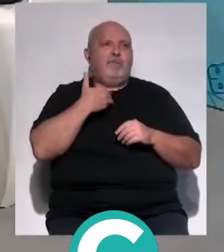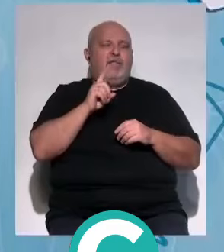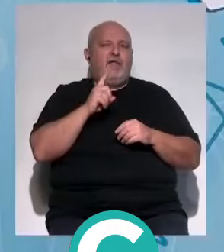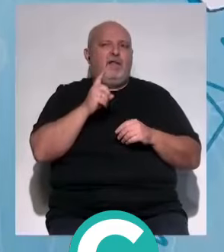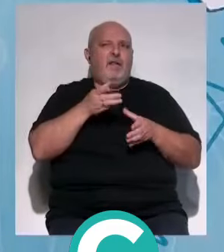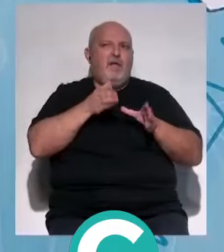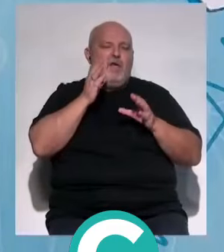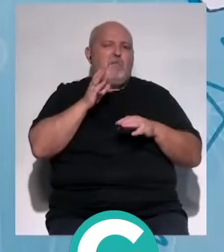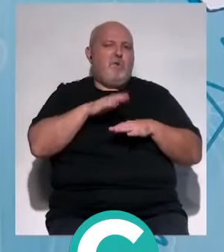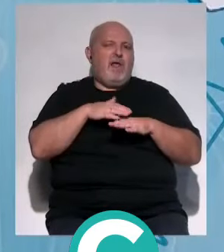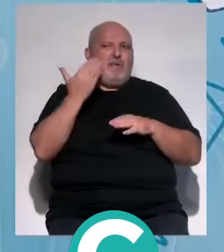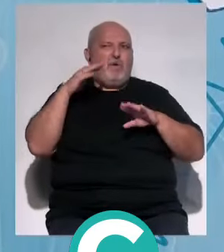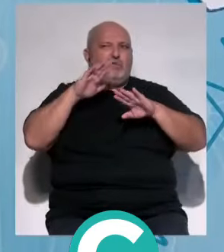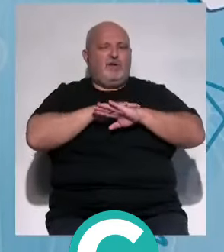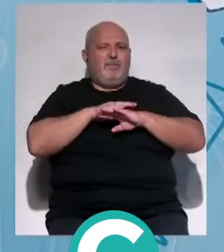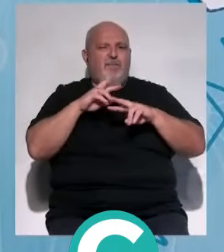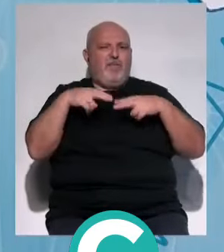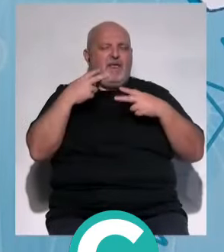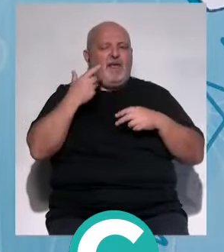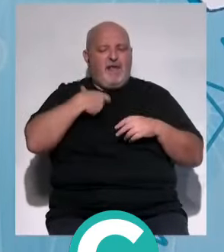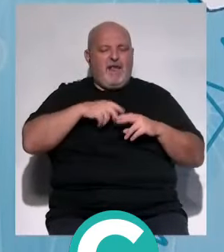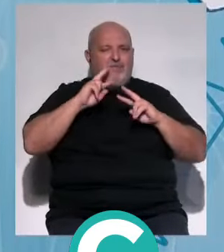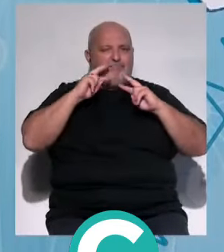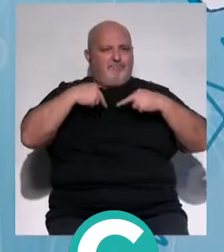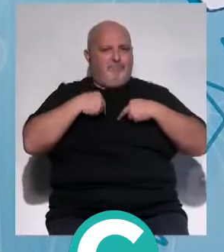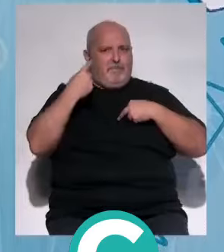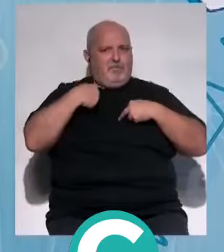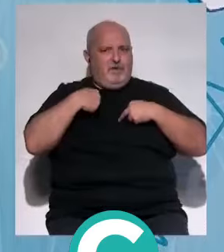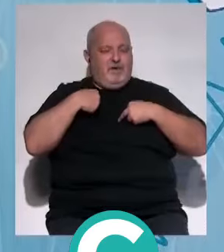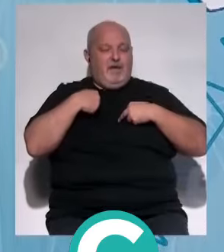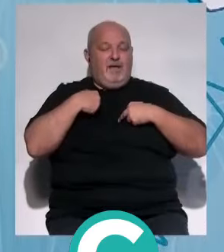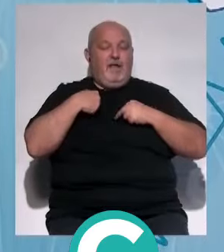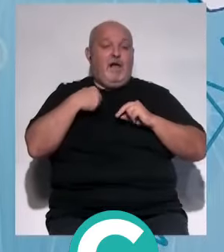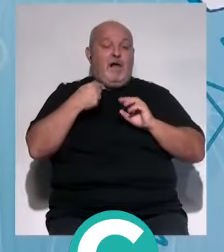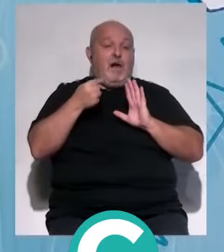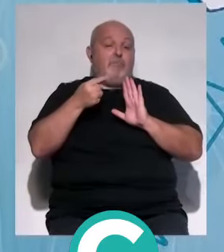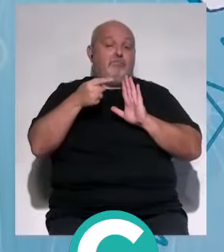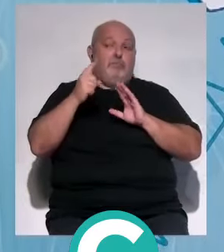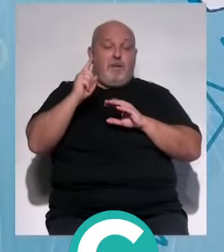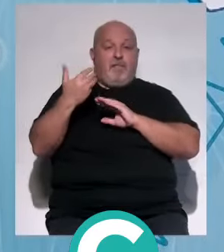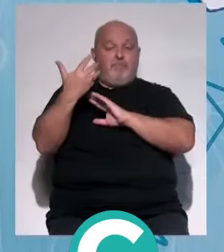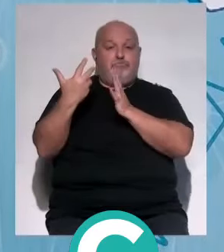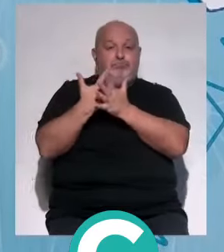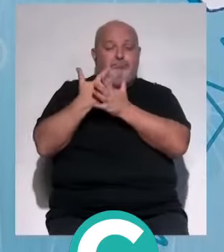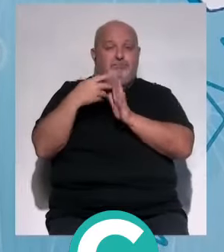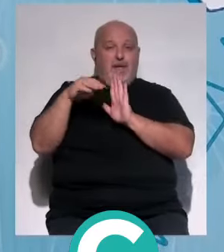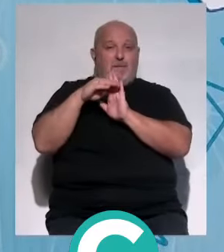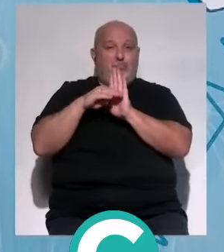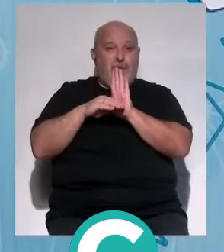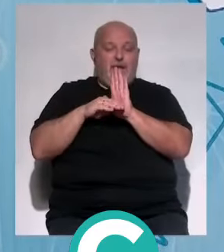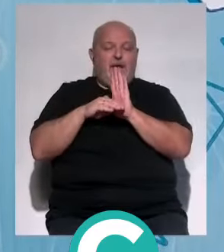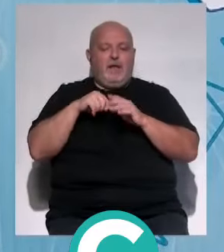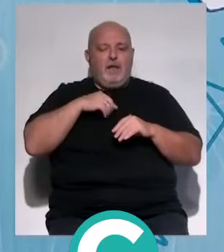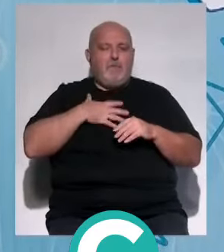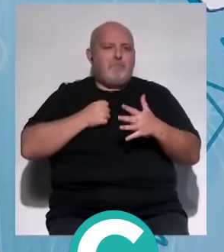desayunar porque anoche cené. Te tienes que escuchar. Y dentro de esas pautas que te haya dado el dietista-nutricionista, hacer lo que